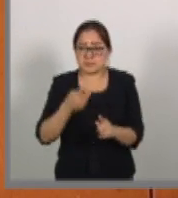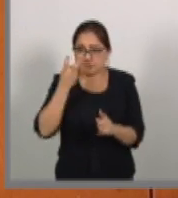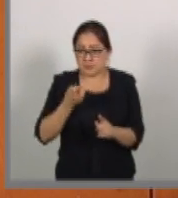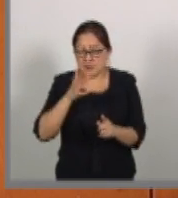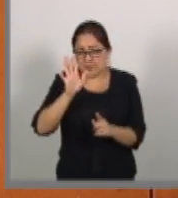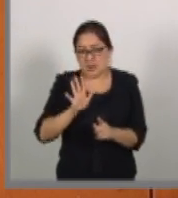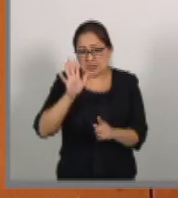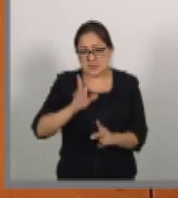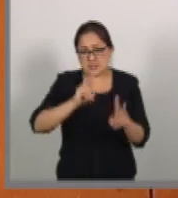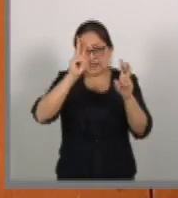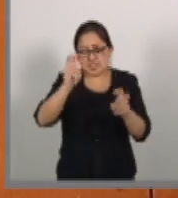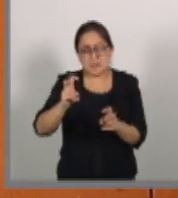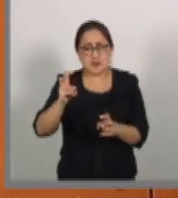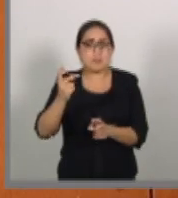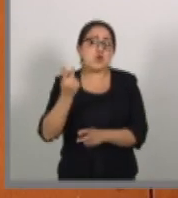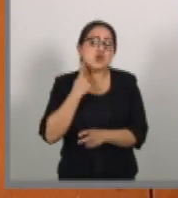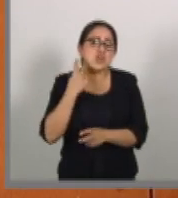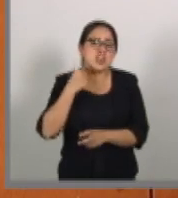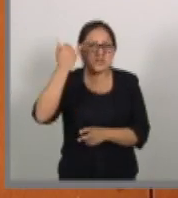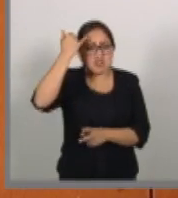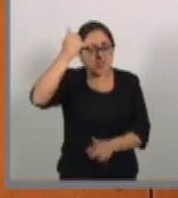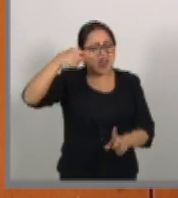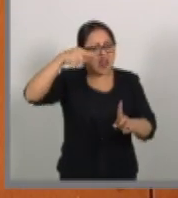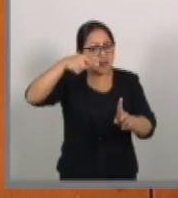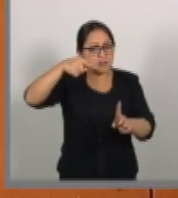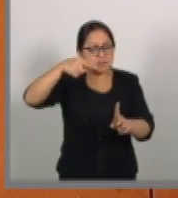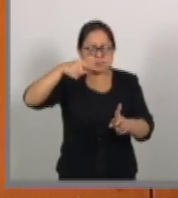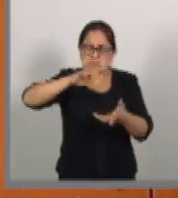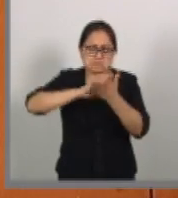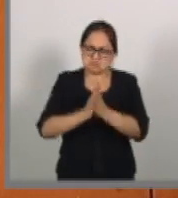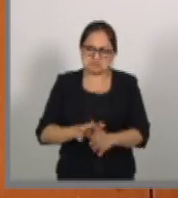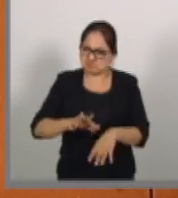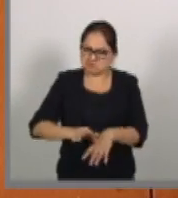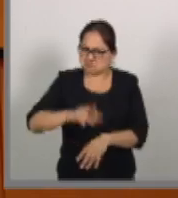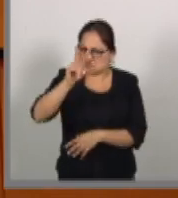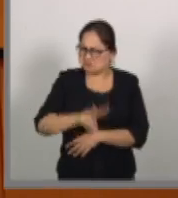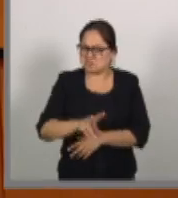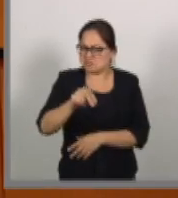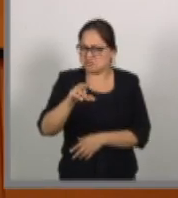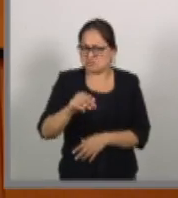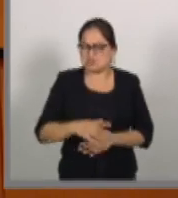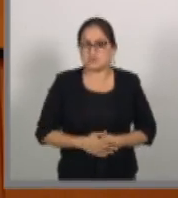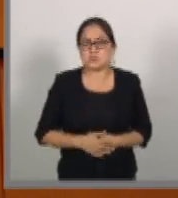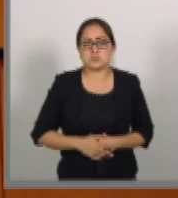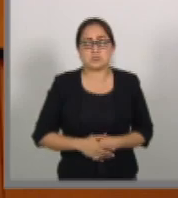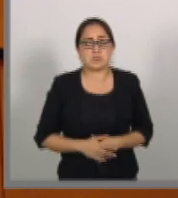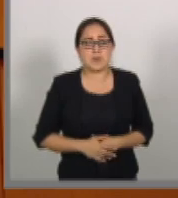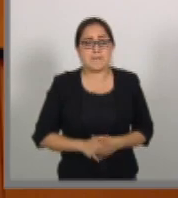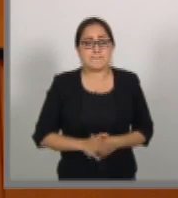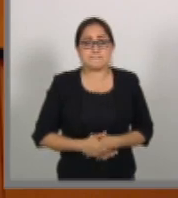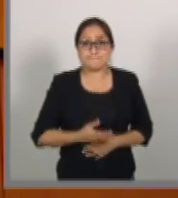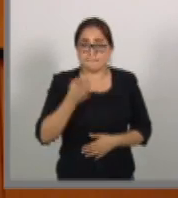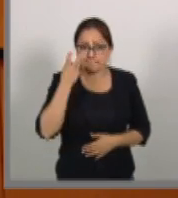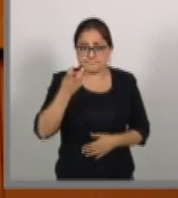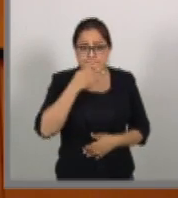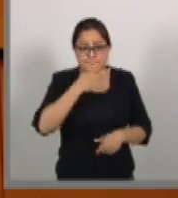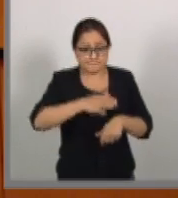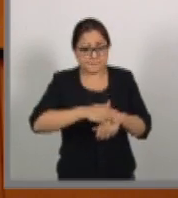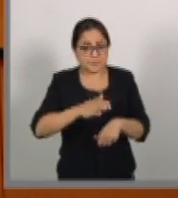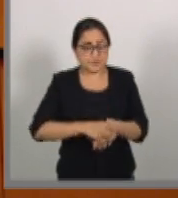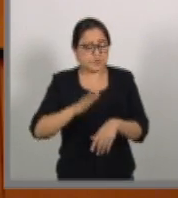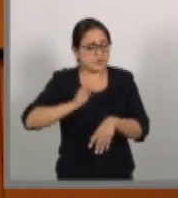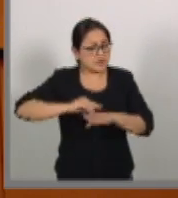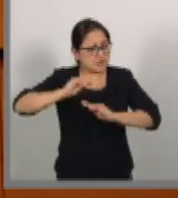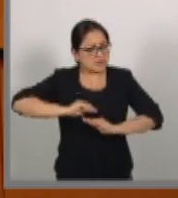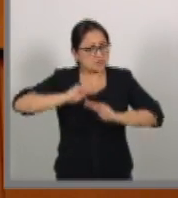tema político ideológico más que una realidad. Por ello todo lo contrario y con